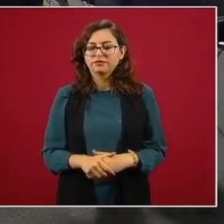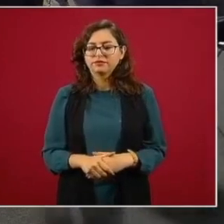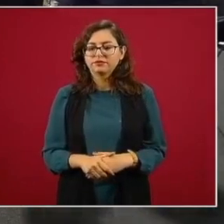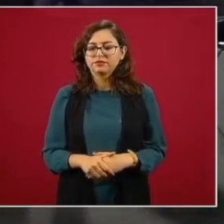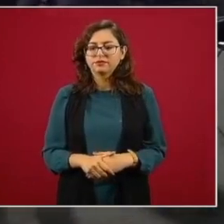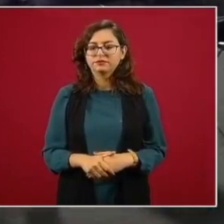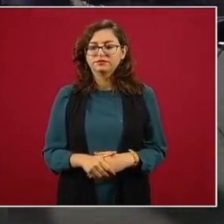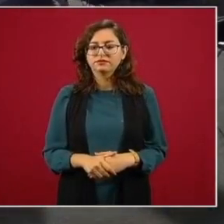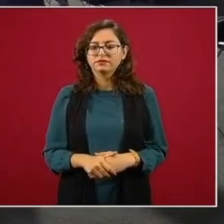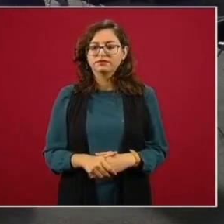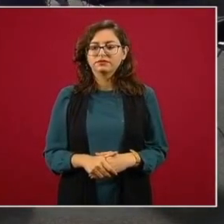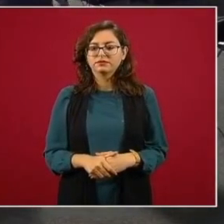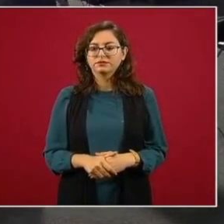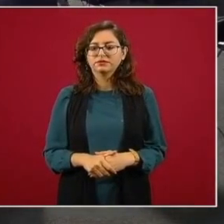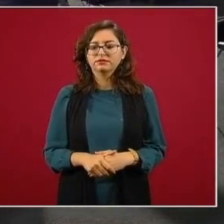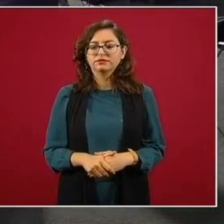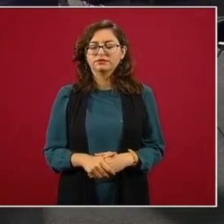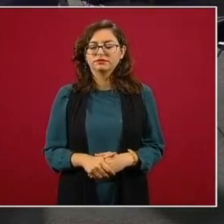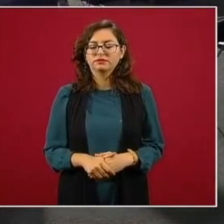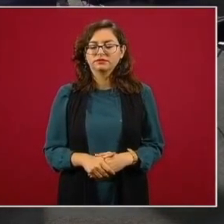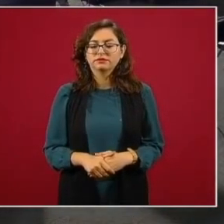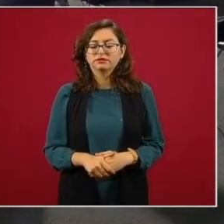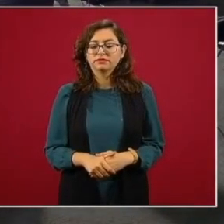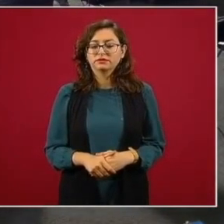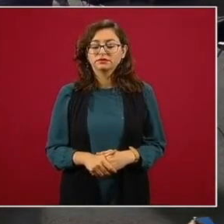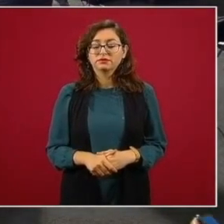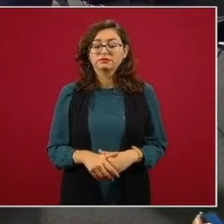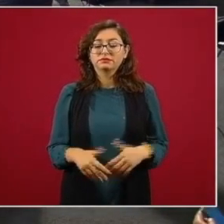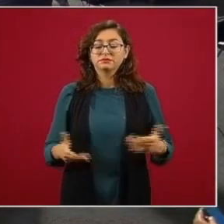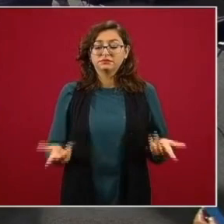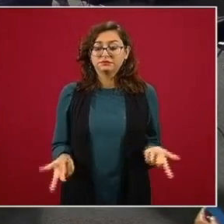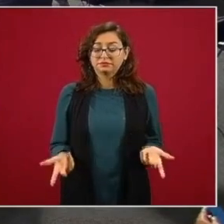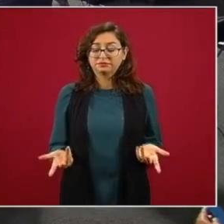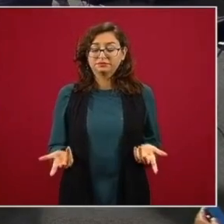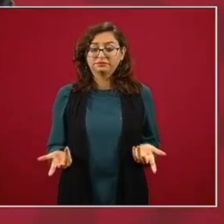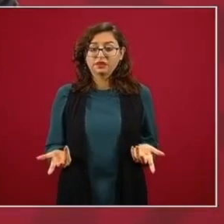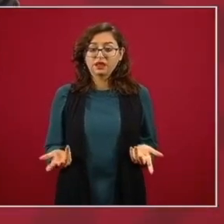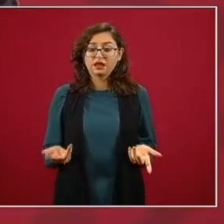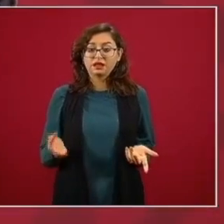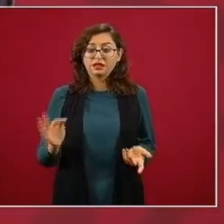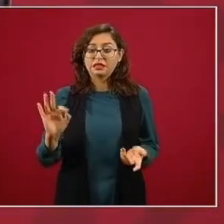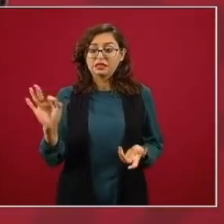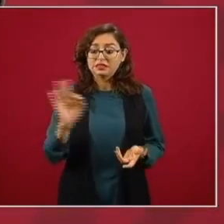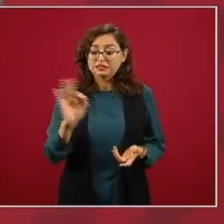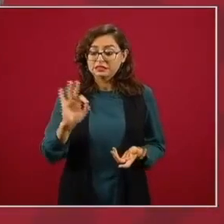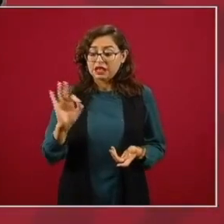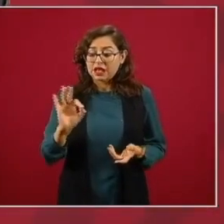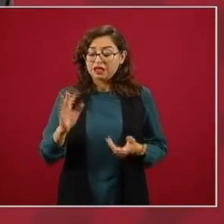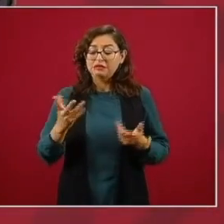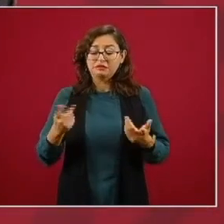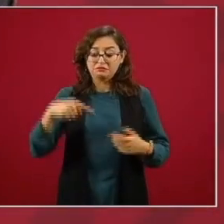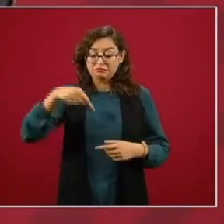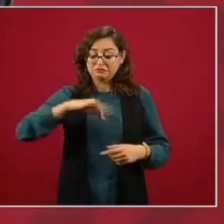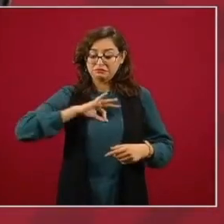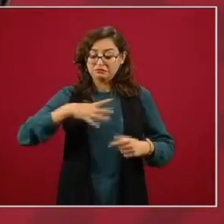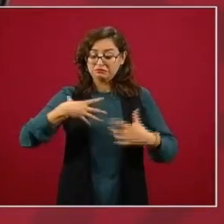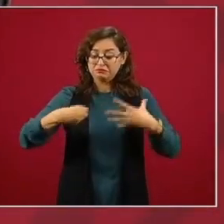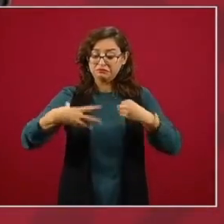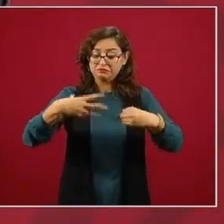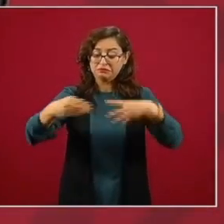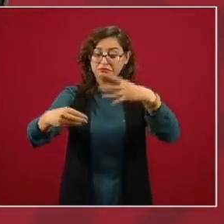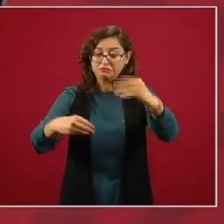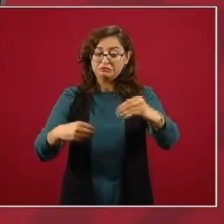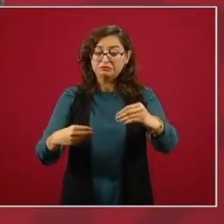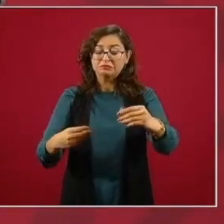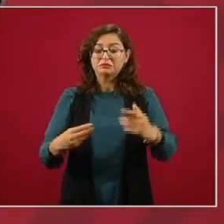aquí el pronóstico que se tenía si no se aplanaba la curva si no tomamos las medidas que tomamos